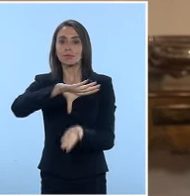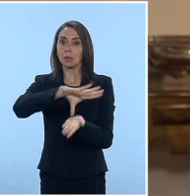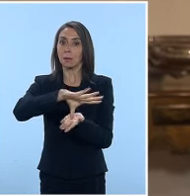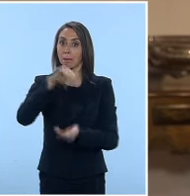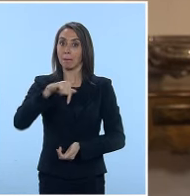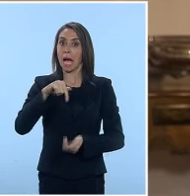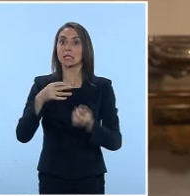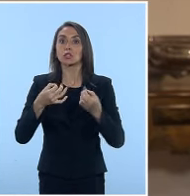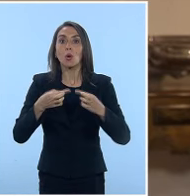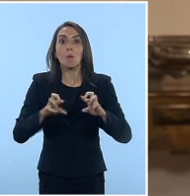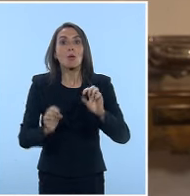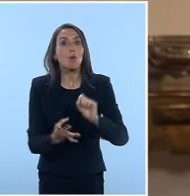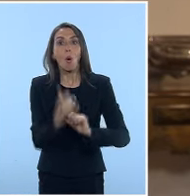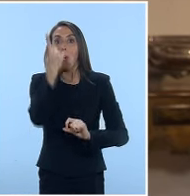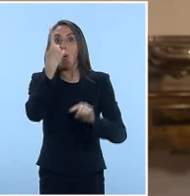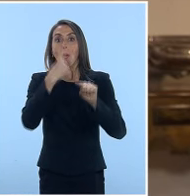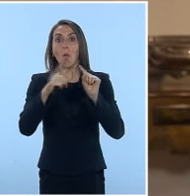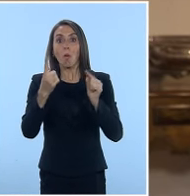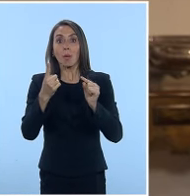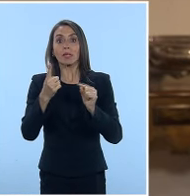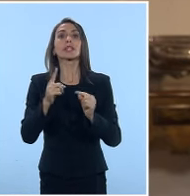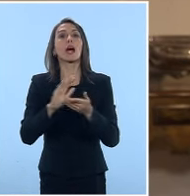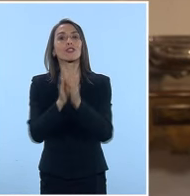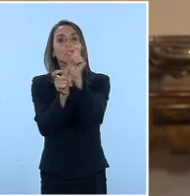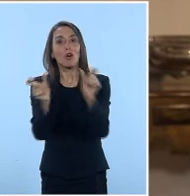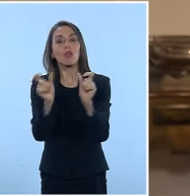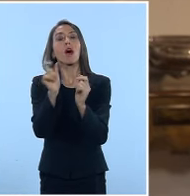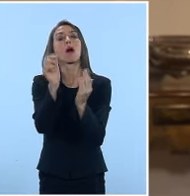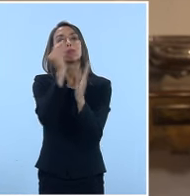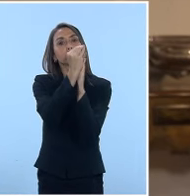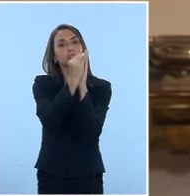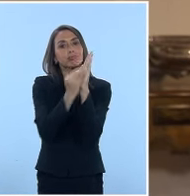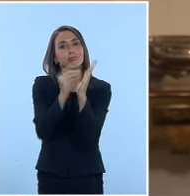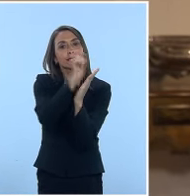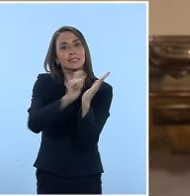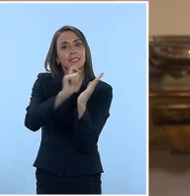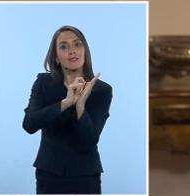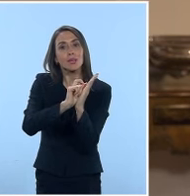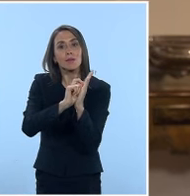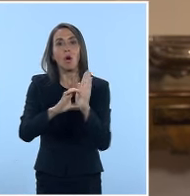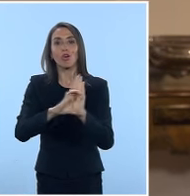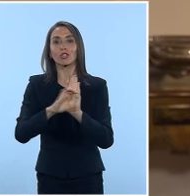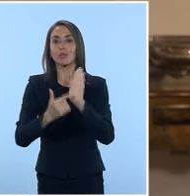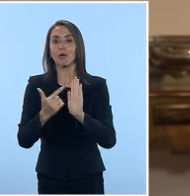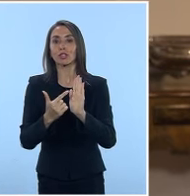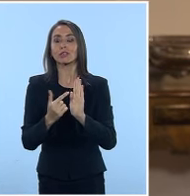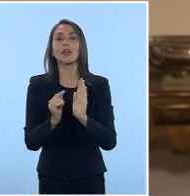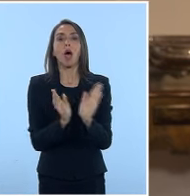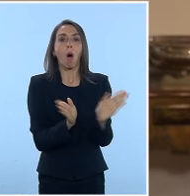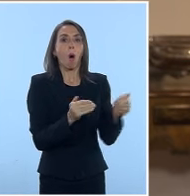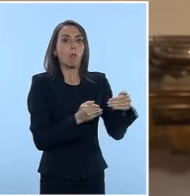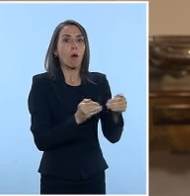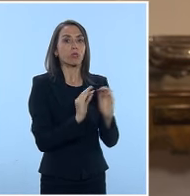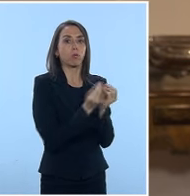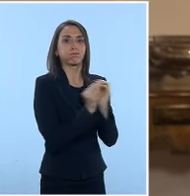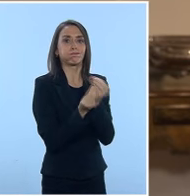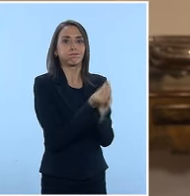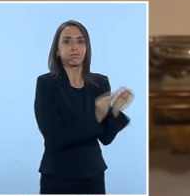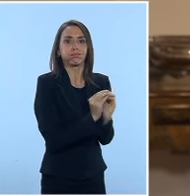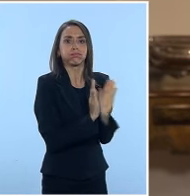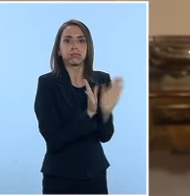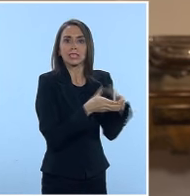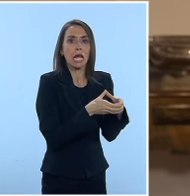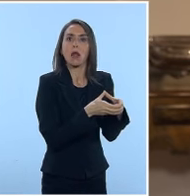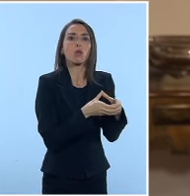tenemos una oportunidad única de poder escribir entre todos nuestra Carta Fundamental. No se hará entre cuatro paredes, sino que